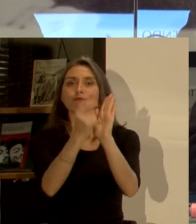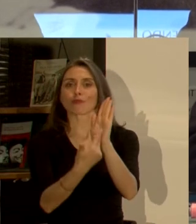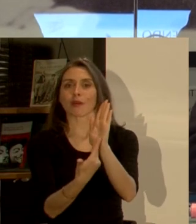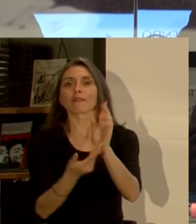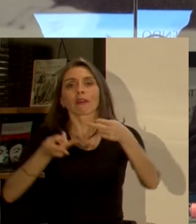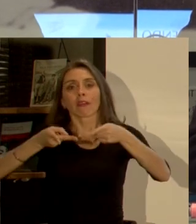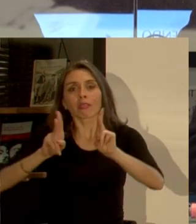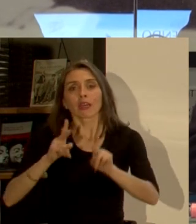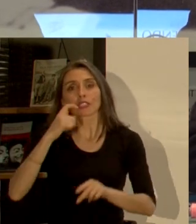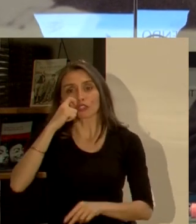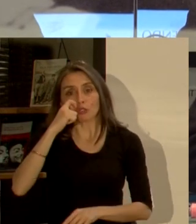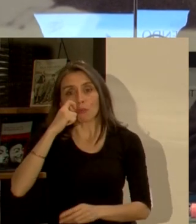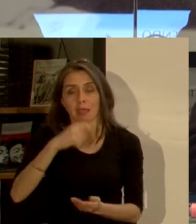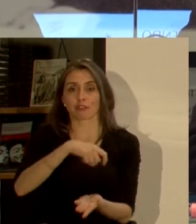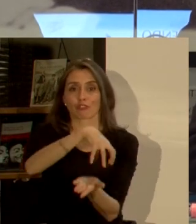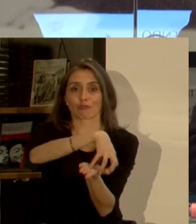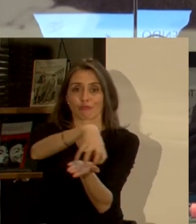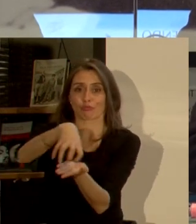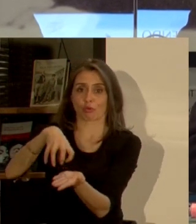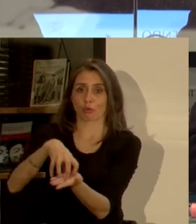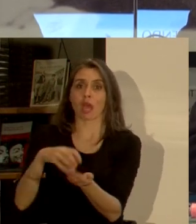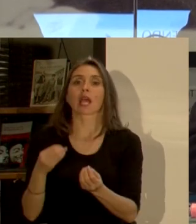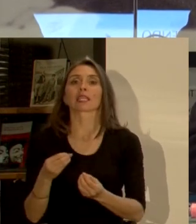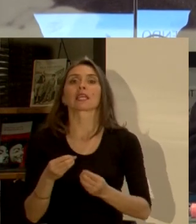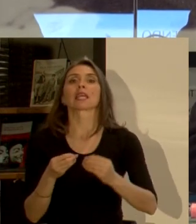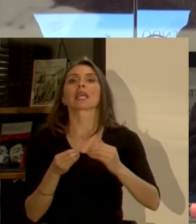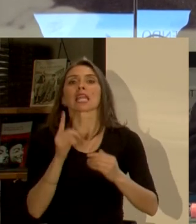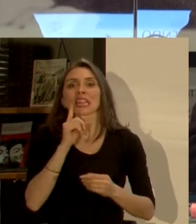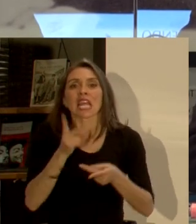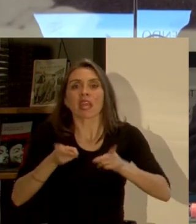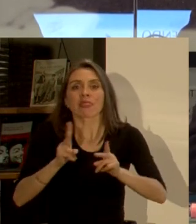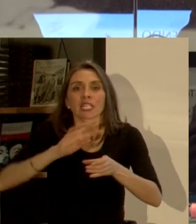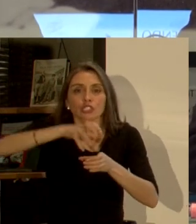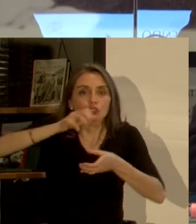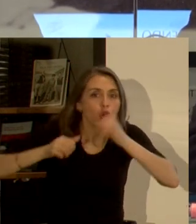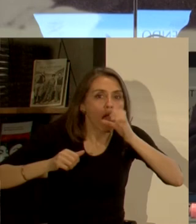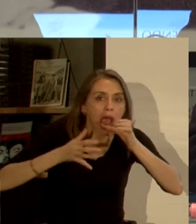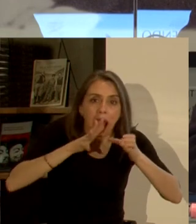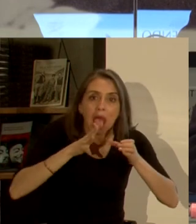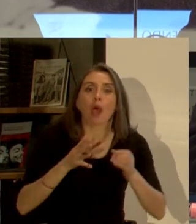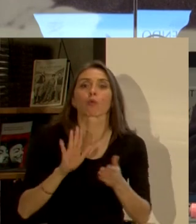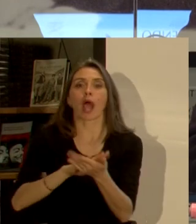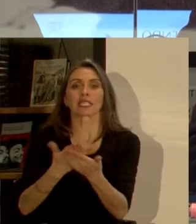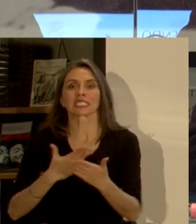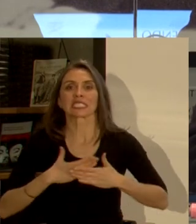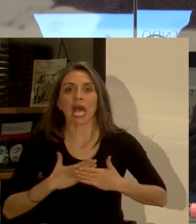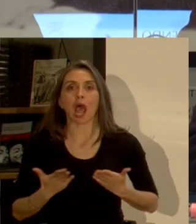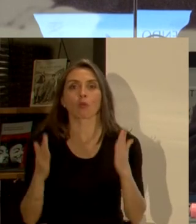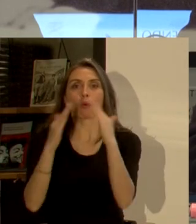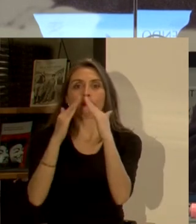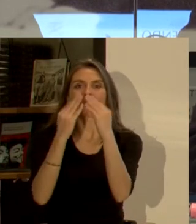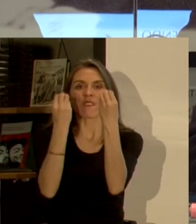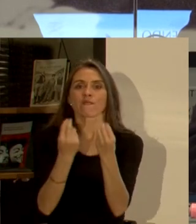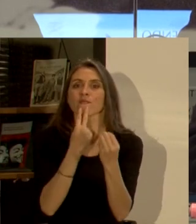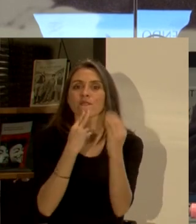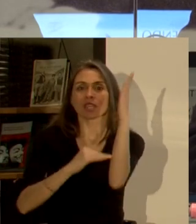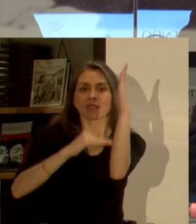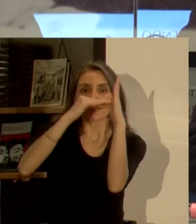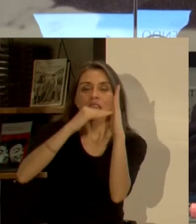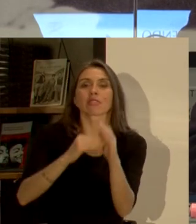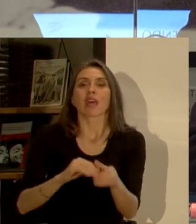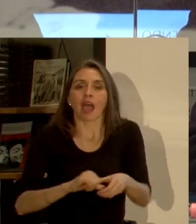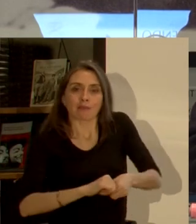derechos humanos en las ciudades que tienen que ver con el acceso al agua dulce la salud la educación la vivienda adecuada el tratamiento de las